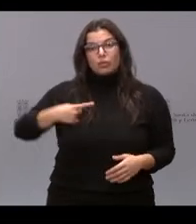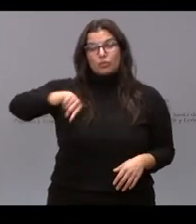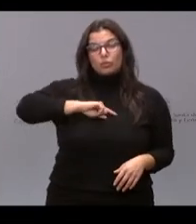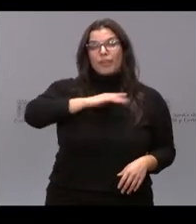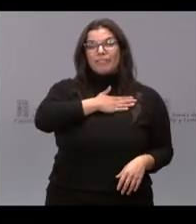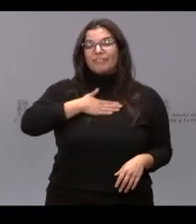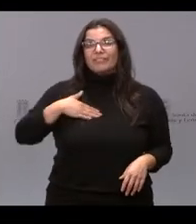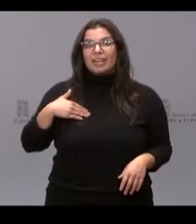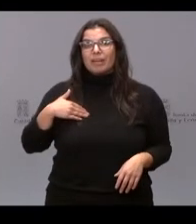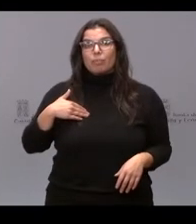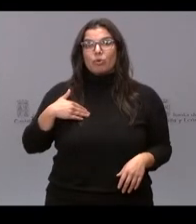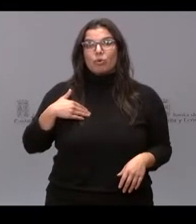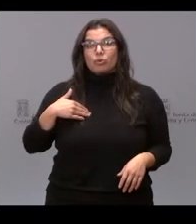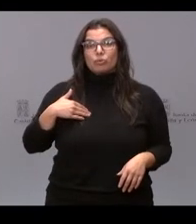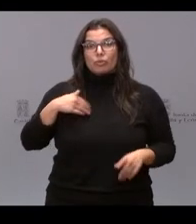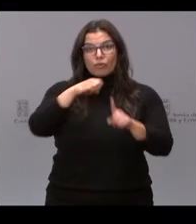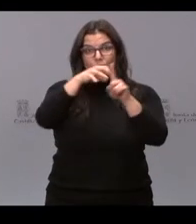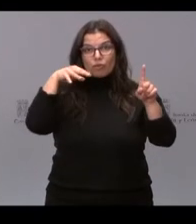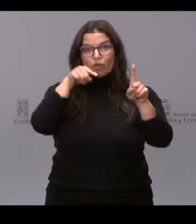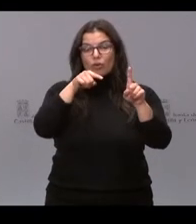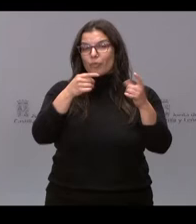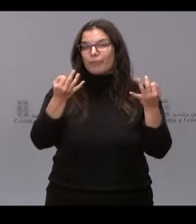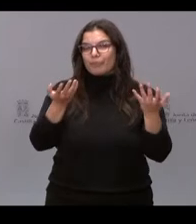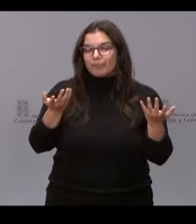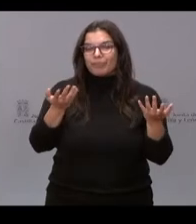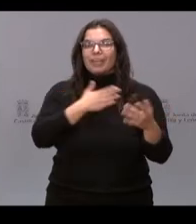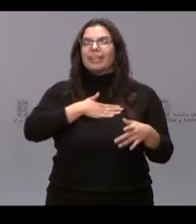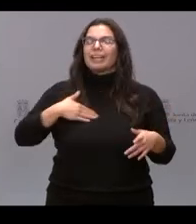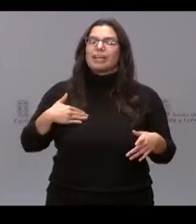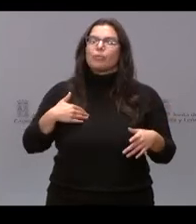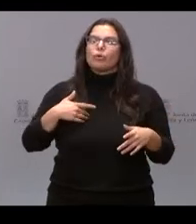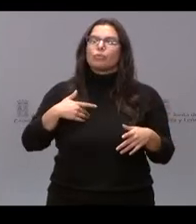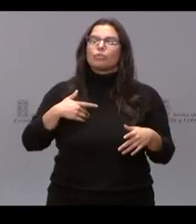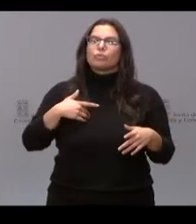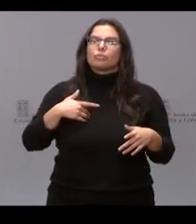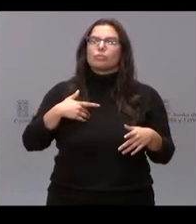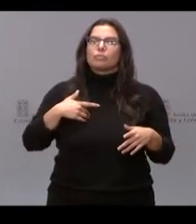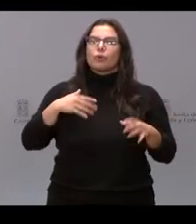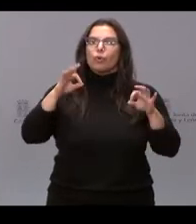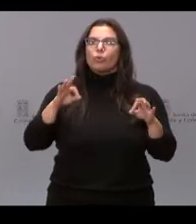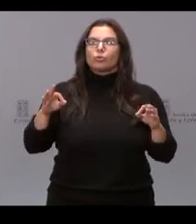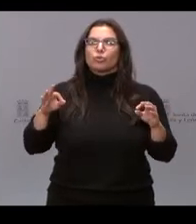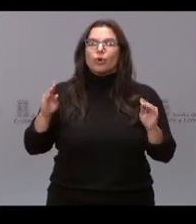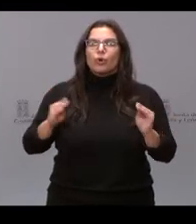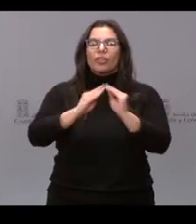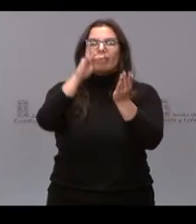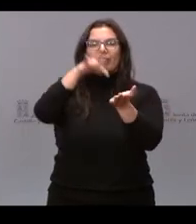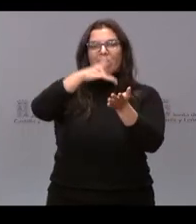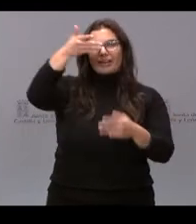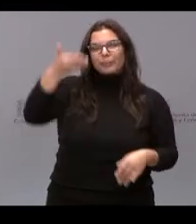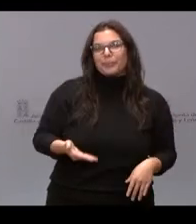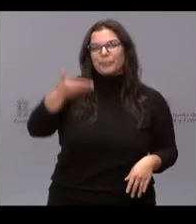foro es hacerlo coincidir con un día especialmente relevante, que es el